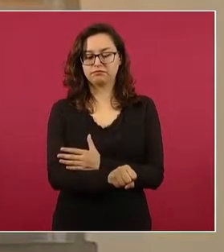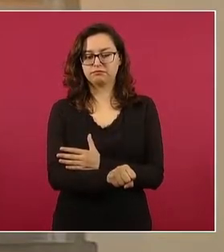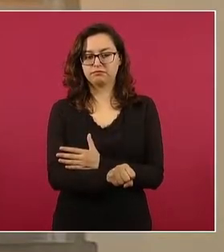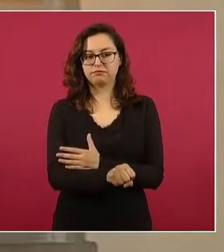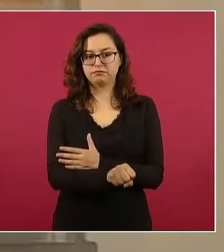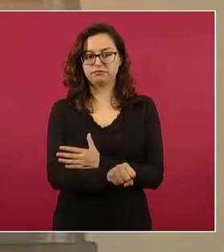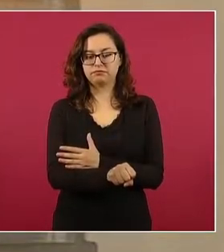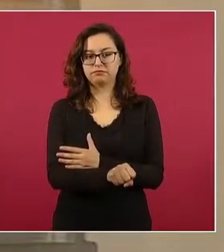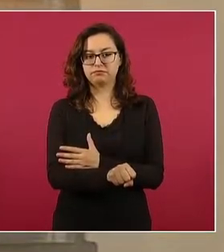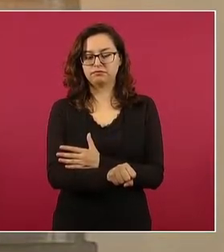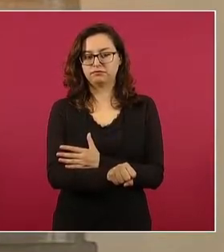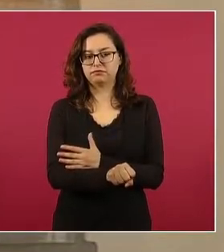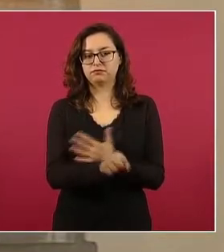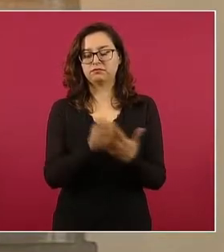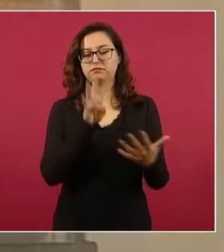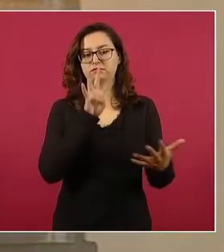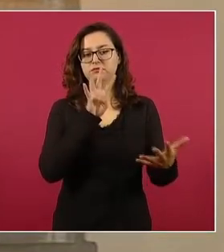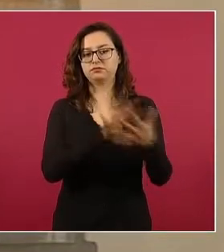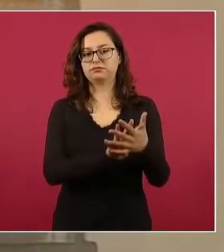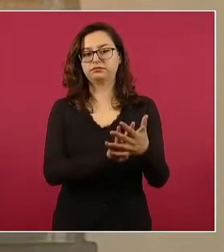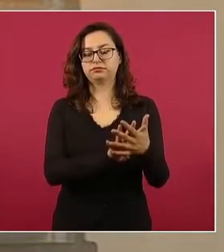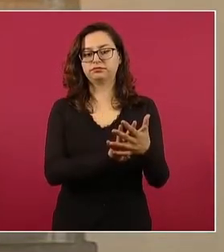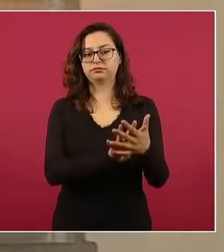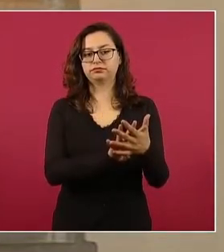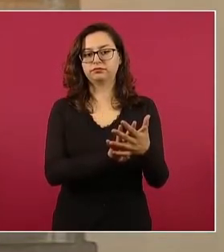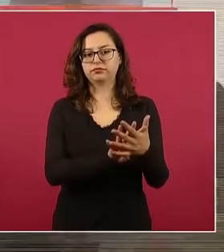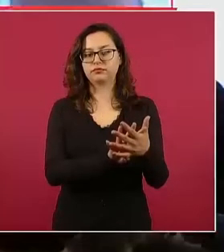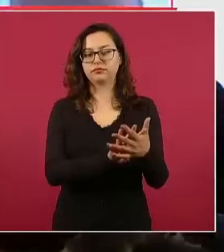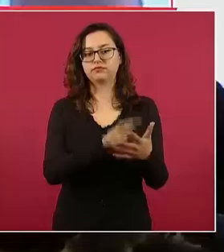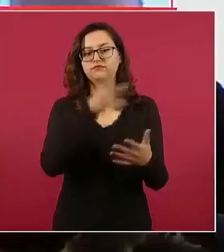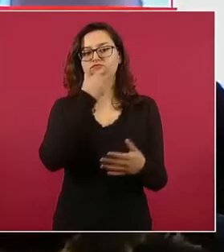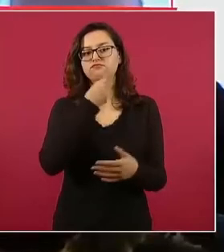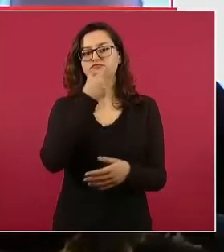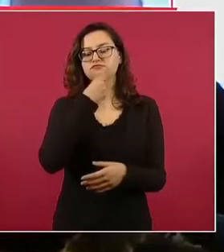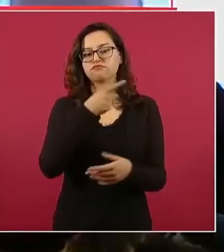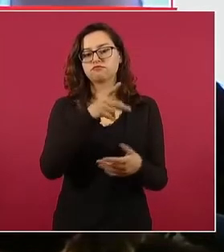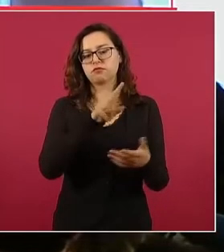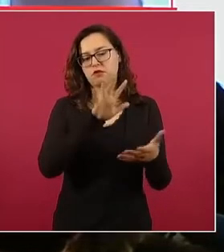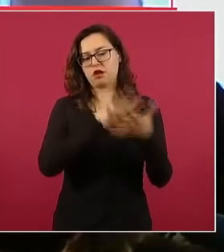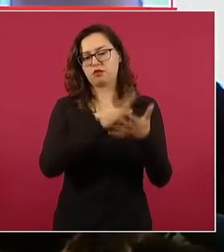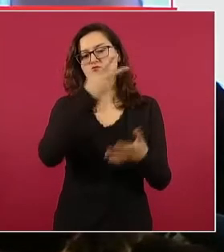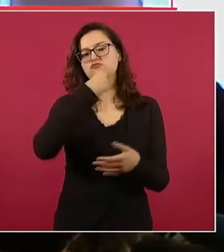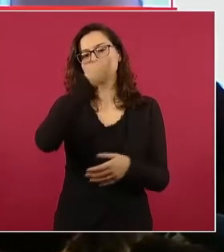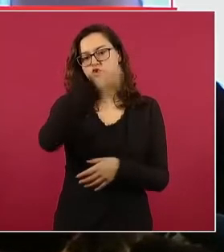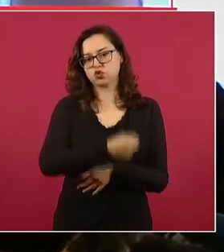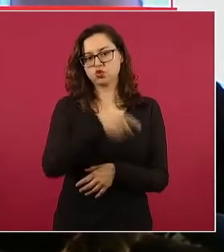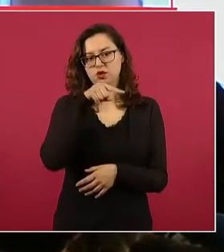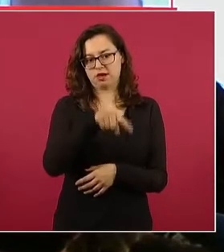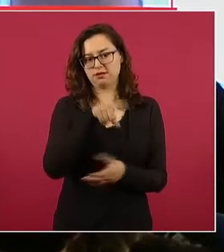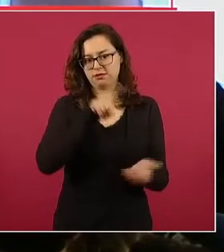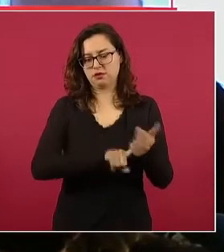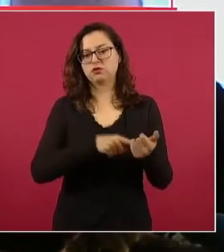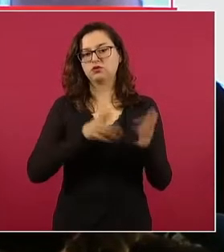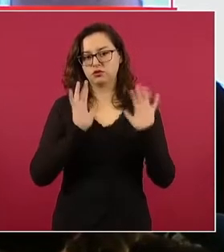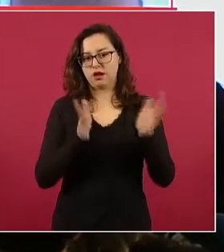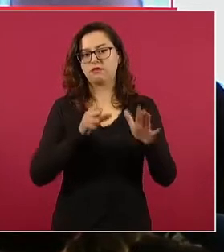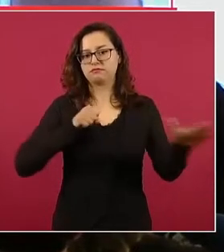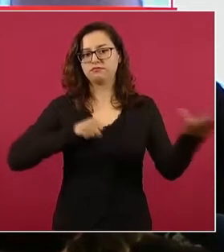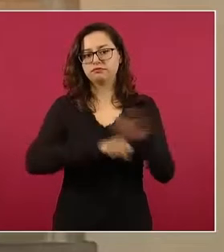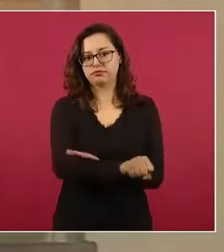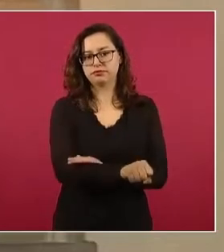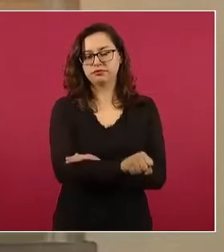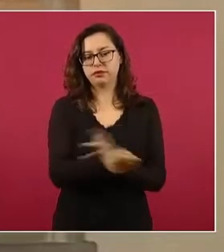fue recluido en el reclusorio preventivo Barónil Sur y ya está vinculado al proceso penal en una acción de la